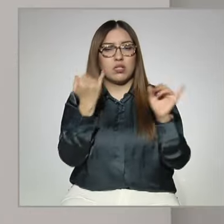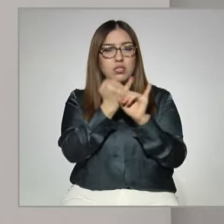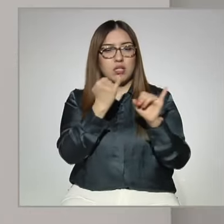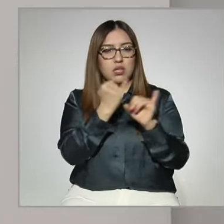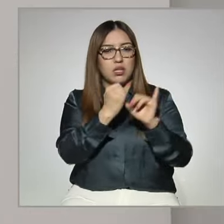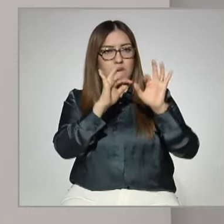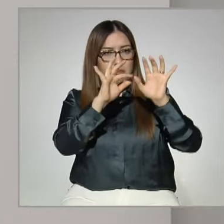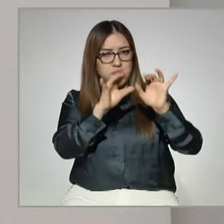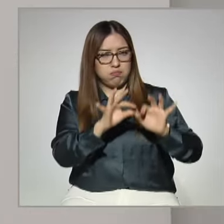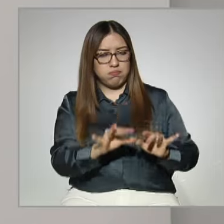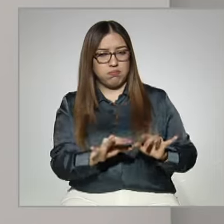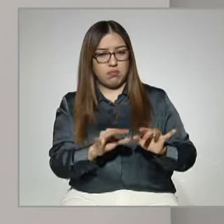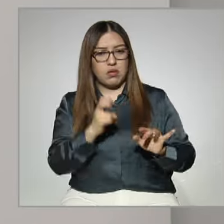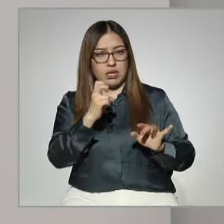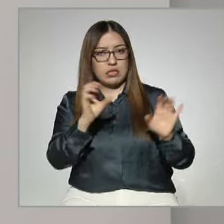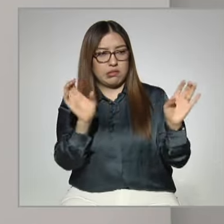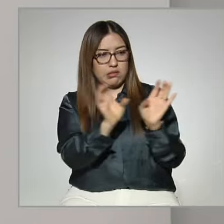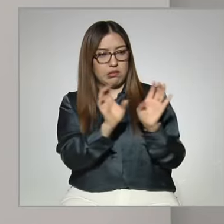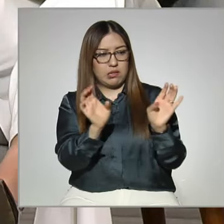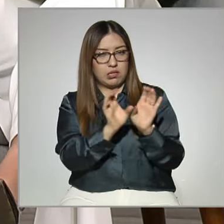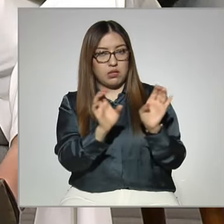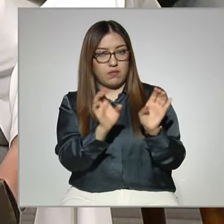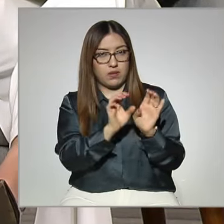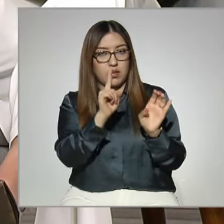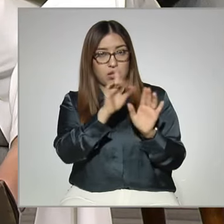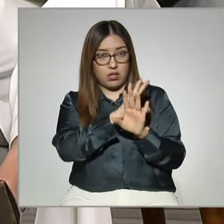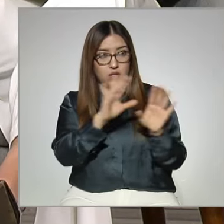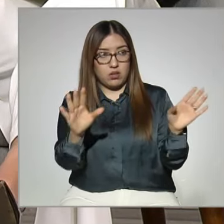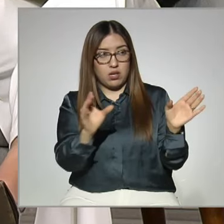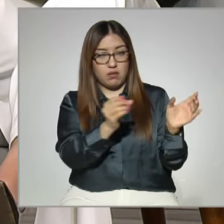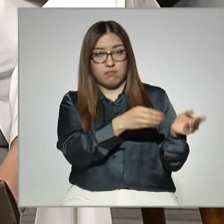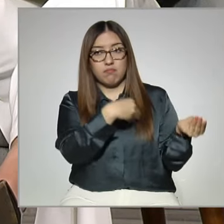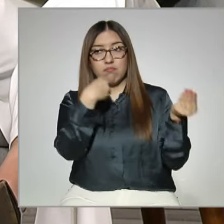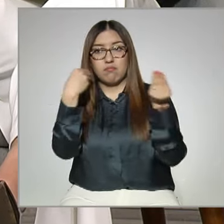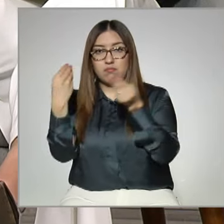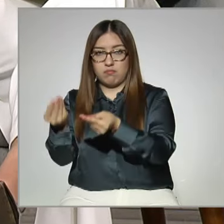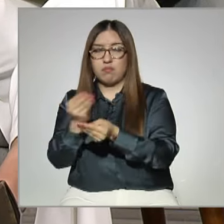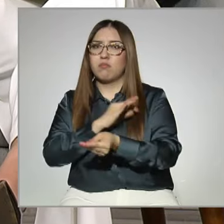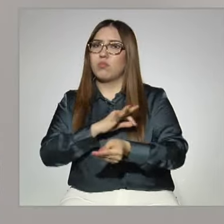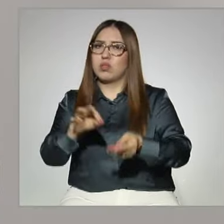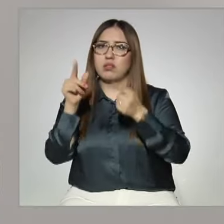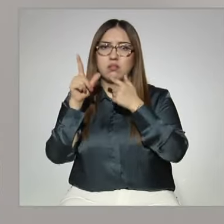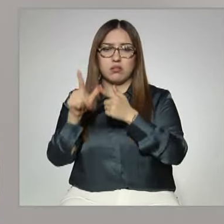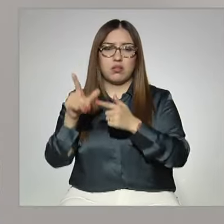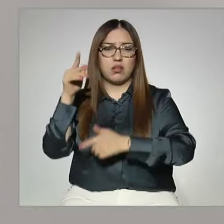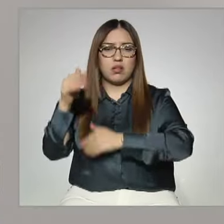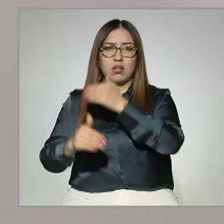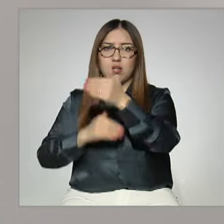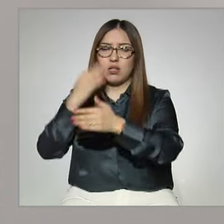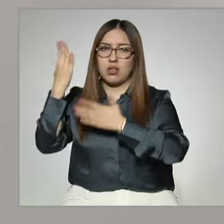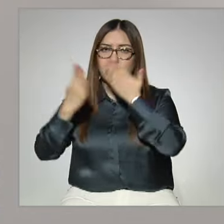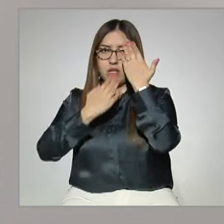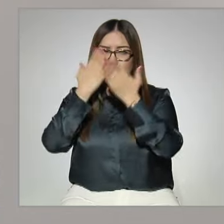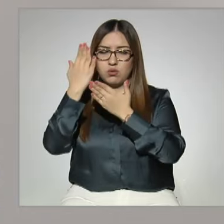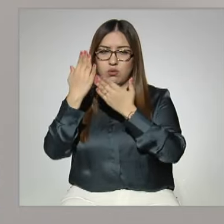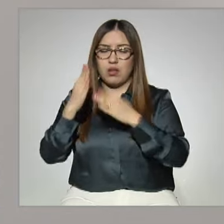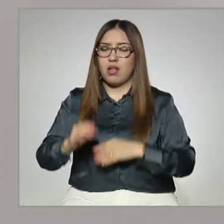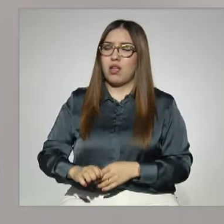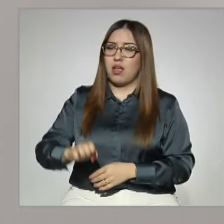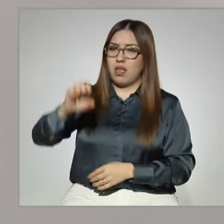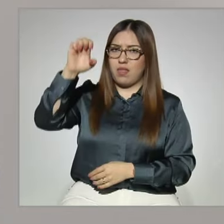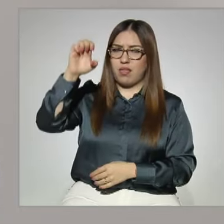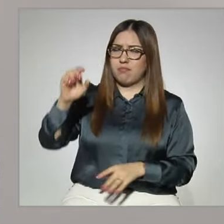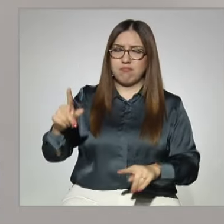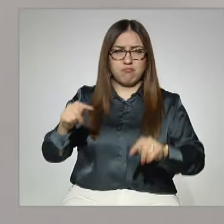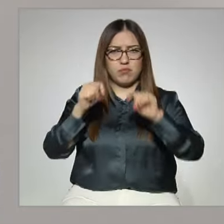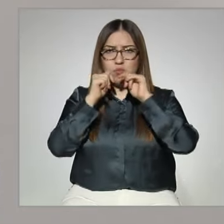certificado, esa constancia de revalidación y con ella se pueden continuar los estudios. La edad no es impedimento,